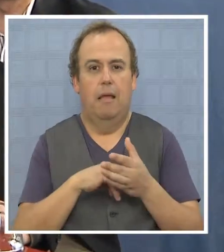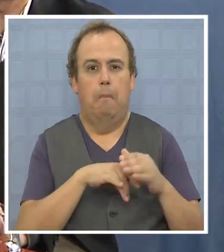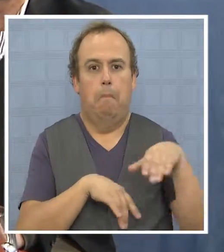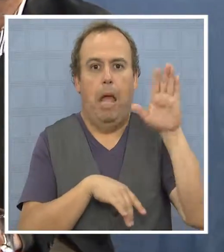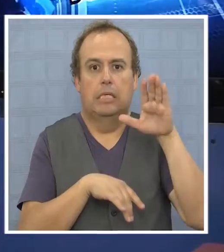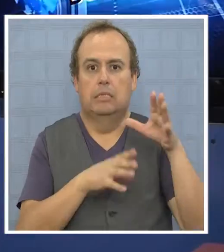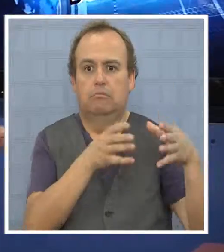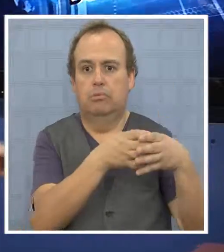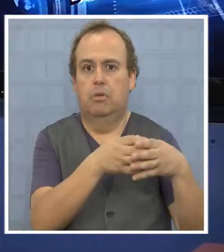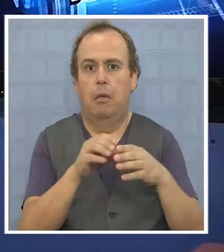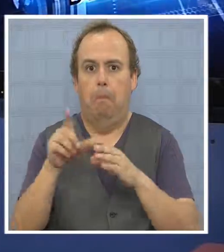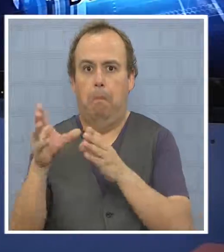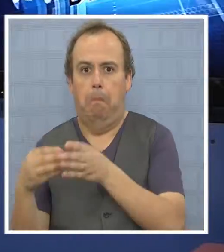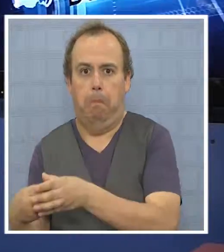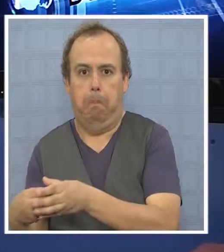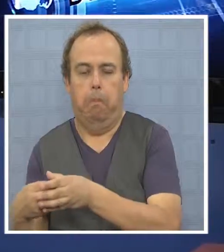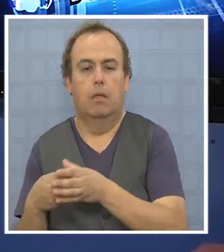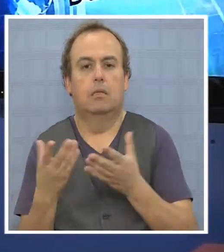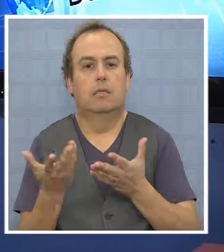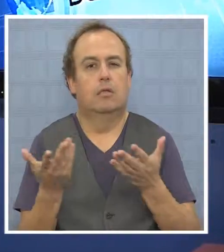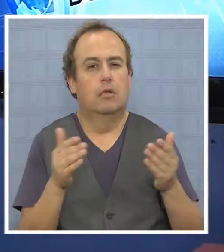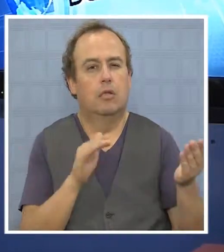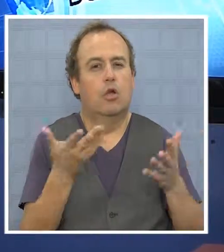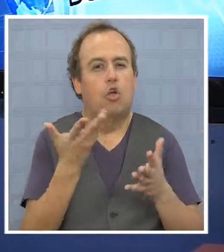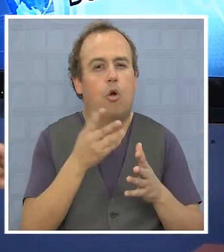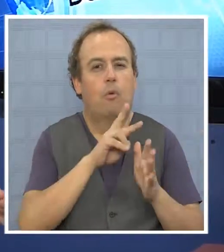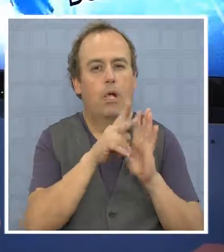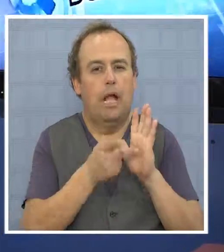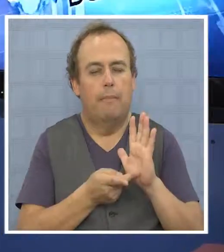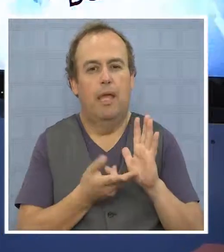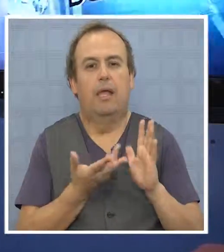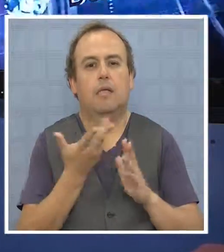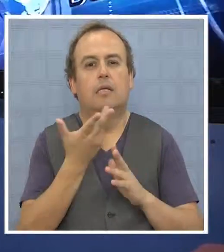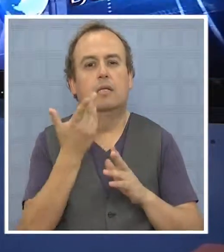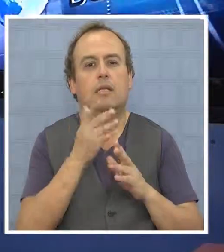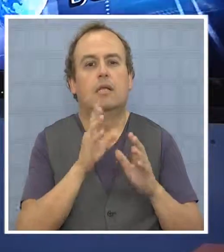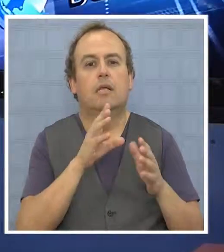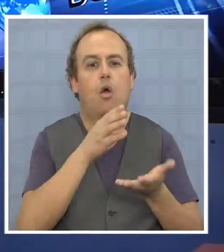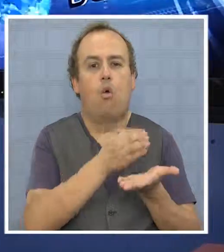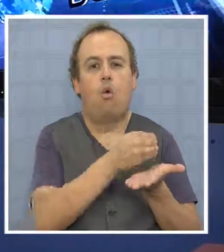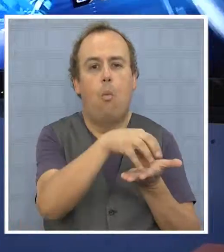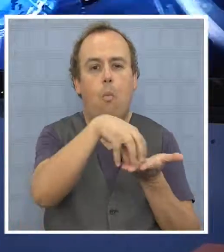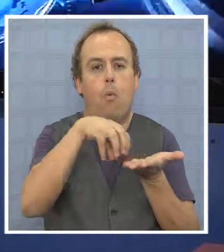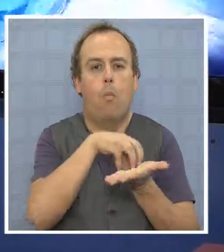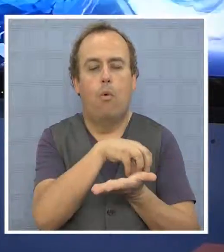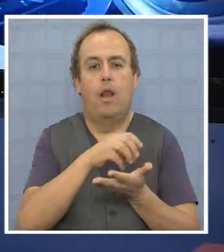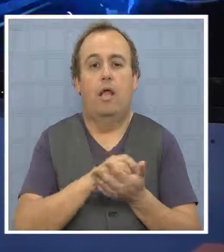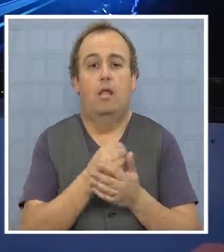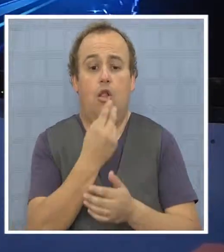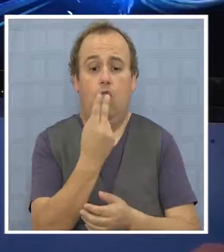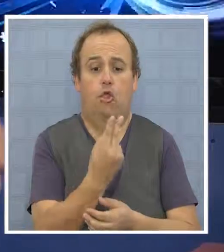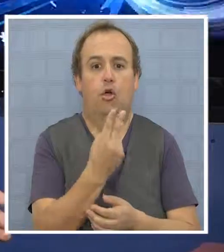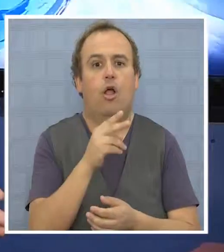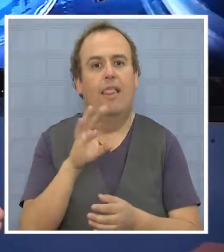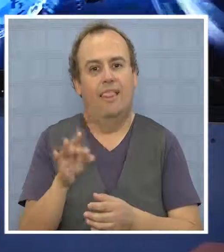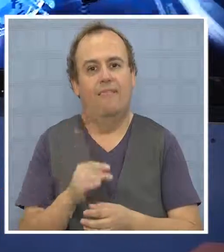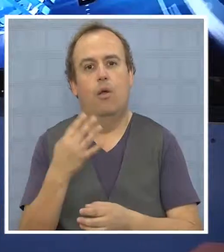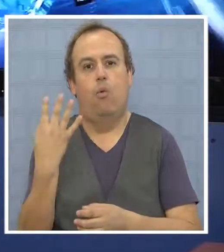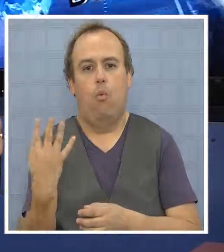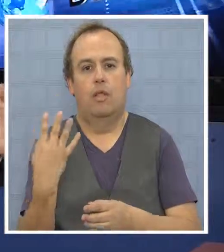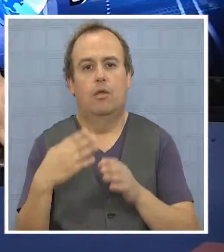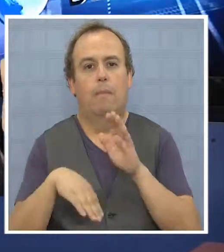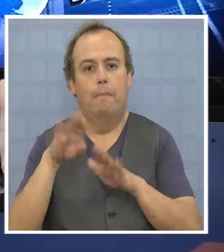alternativa es hacer una modificación del sistema binominal actual, cambiar los distritos, reestructurarlos, y además, en vez de dos personas, tú eliges cuatro.